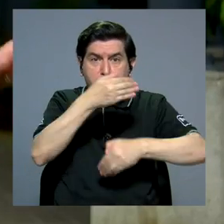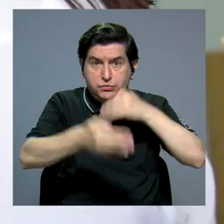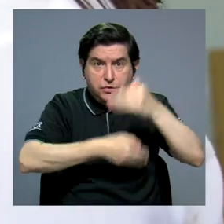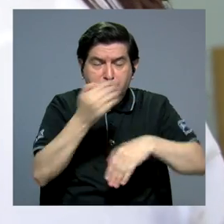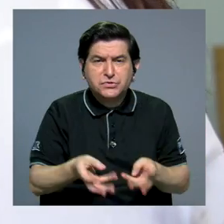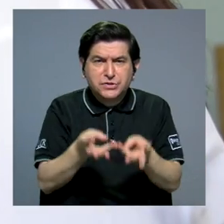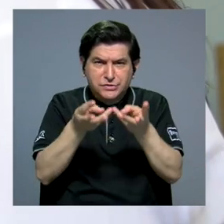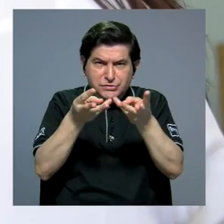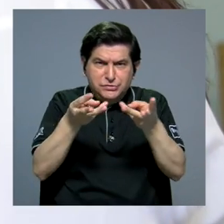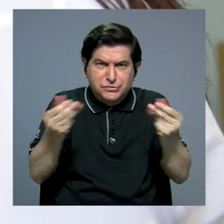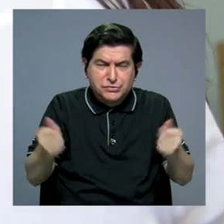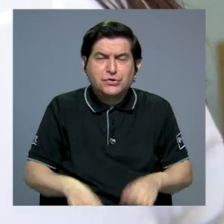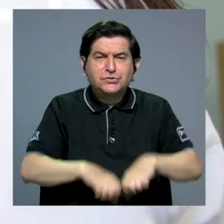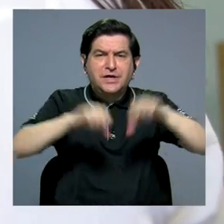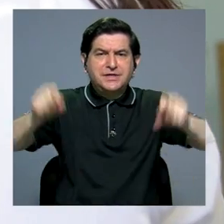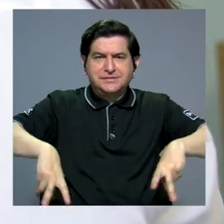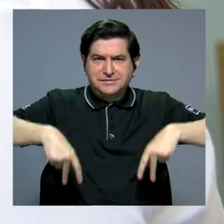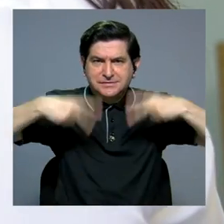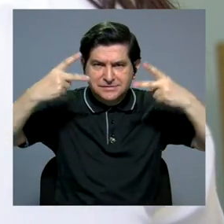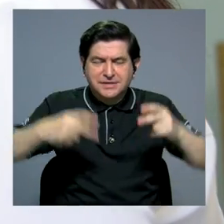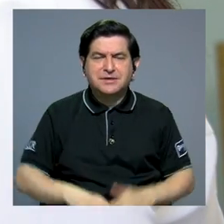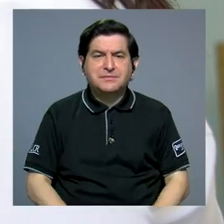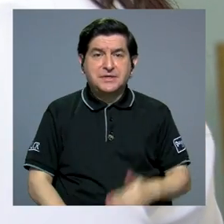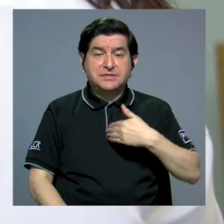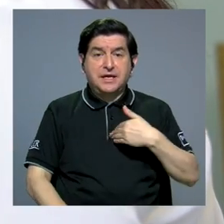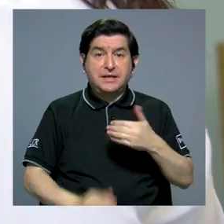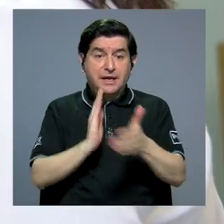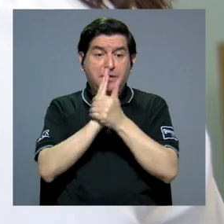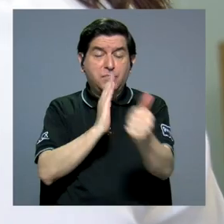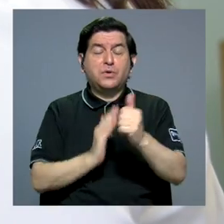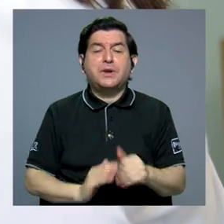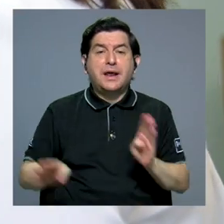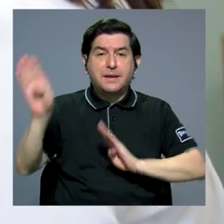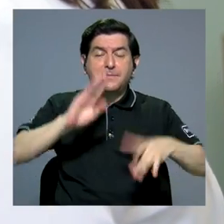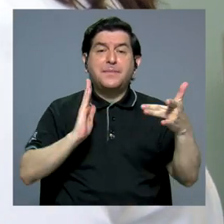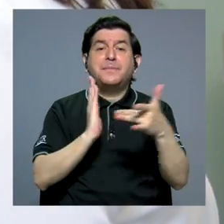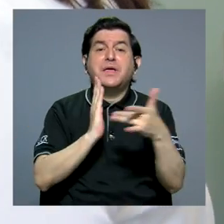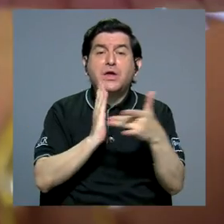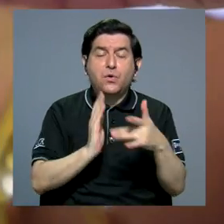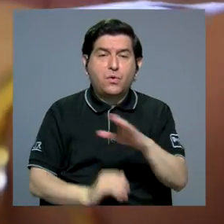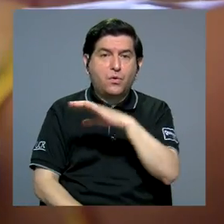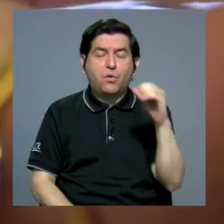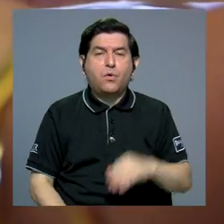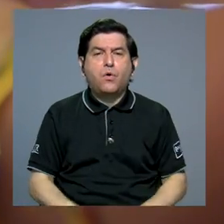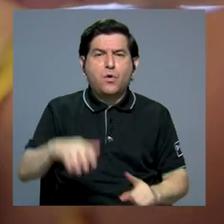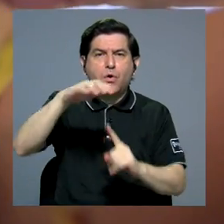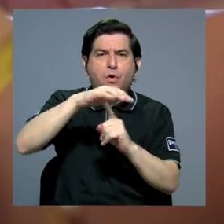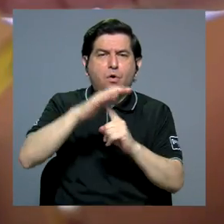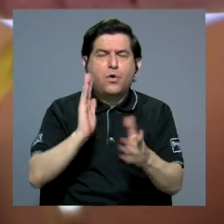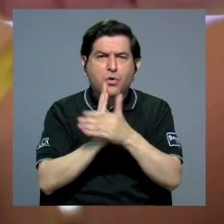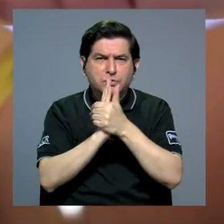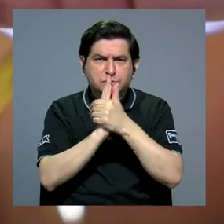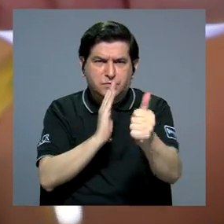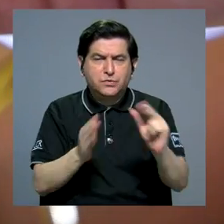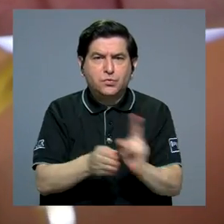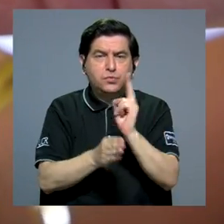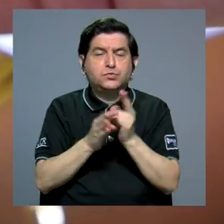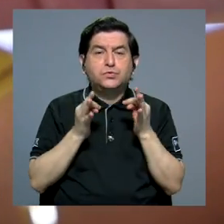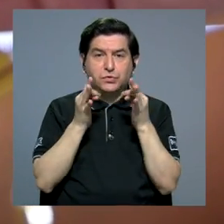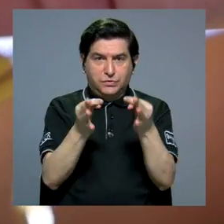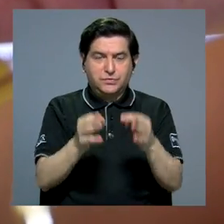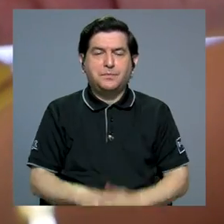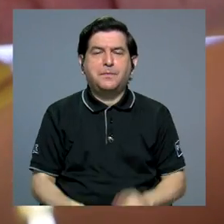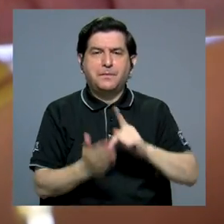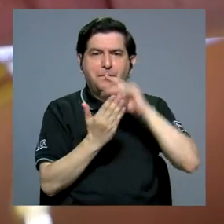procesos de descomposición en los ecosistemas, cuáles tienen potencial biotecnológico, cuáles hongos tienen potencial para utilizarse en